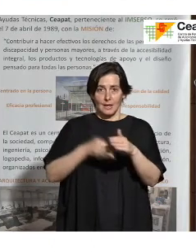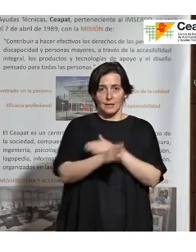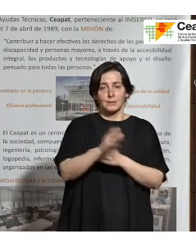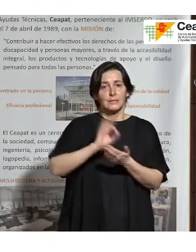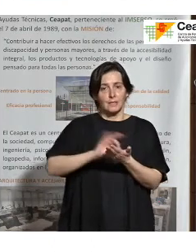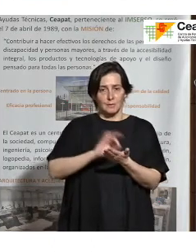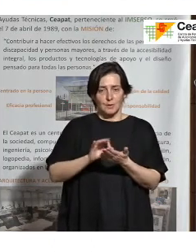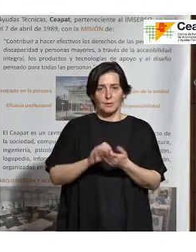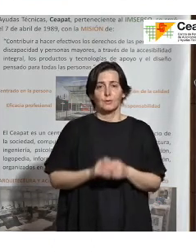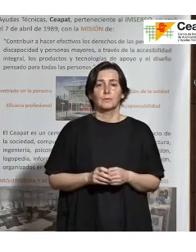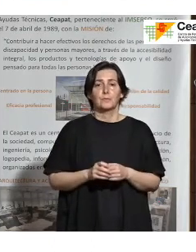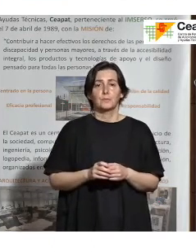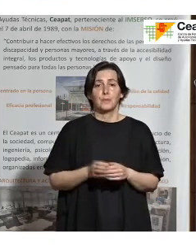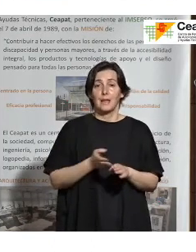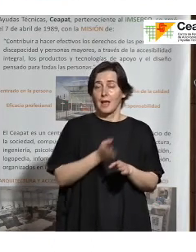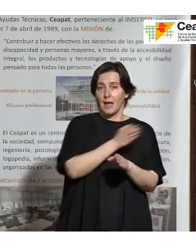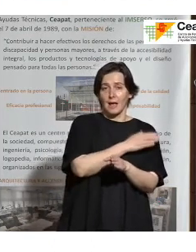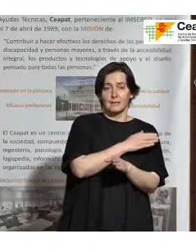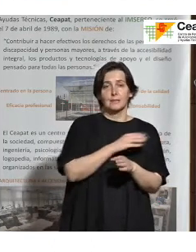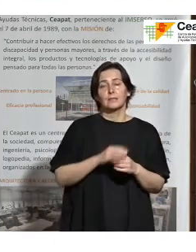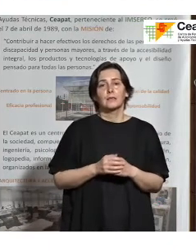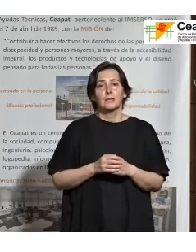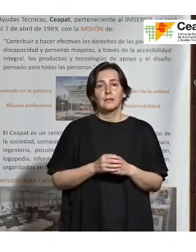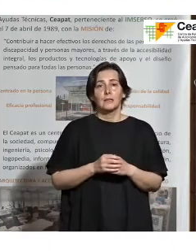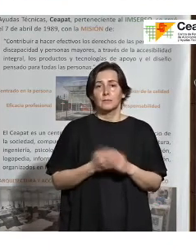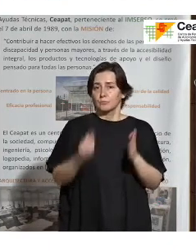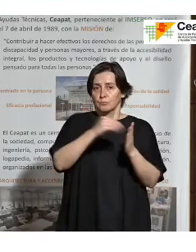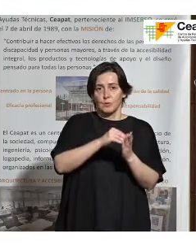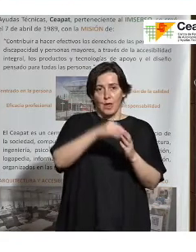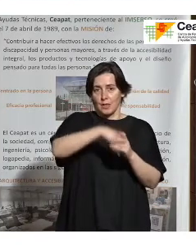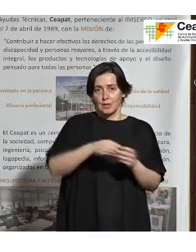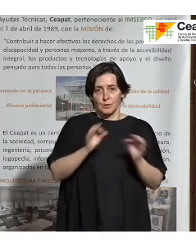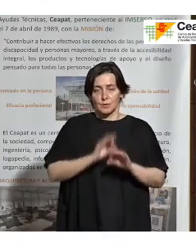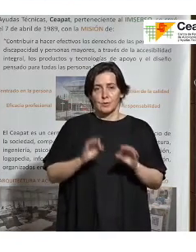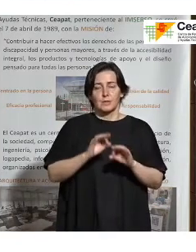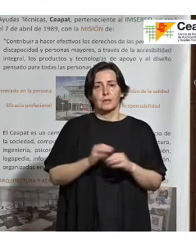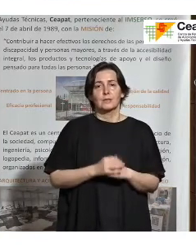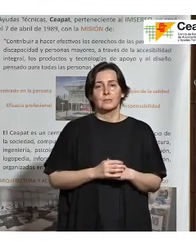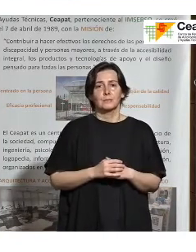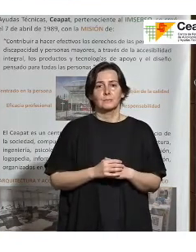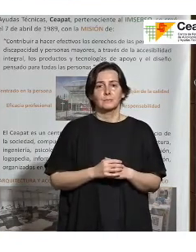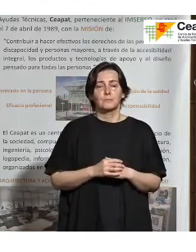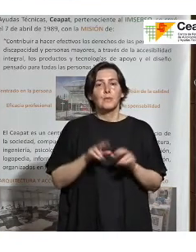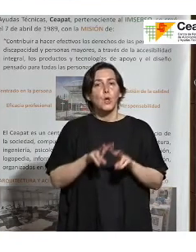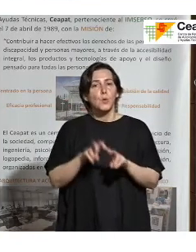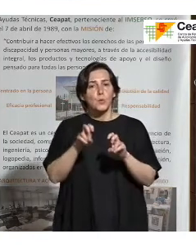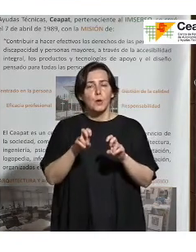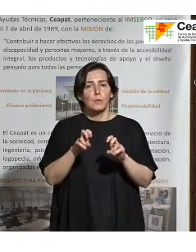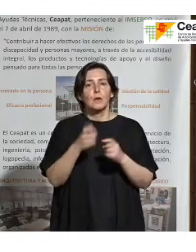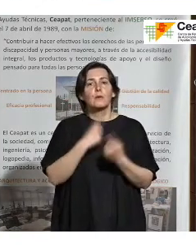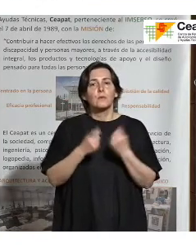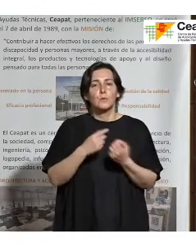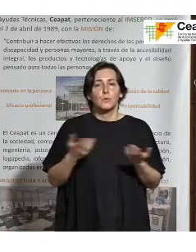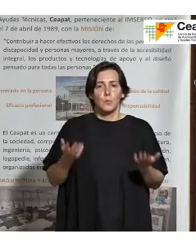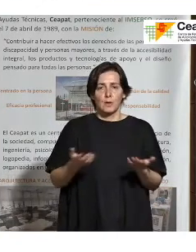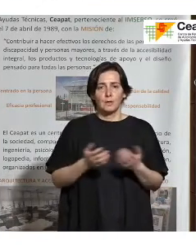servicio. Esto antes no se recogía en ninguna parte. Novedades sobre esta información y